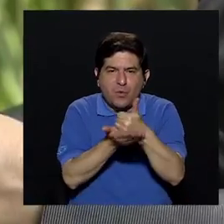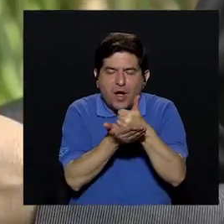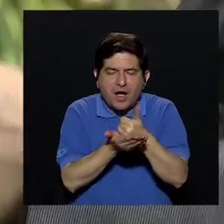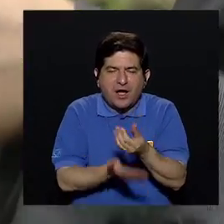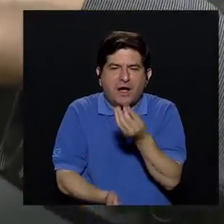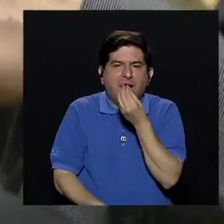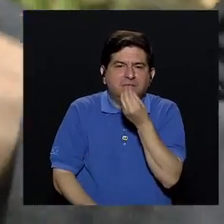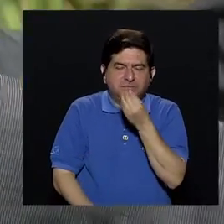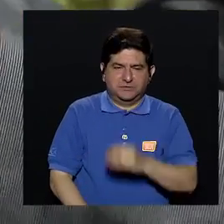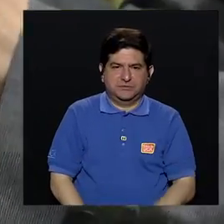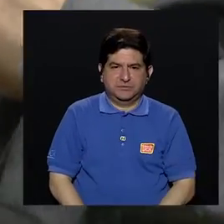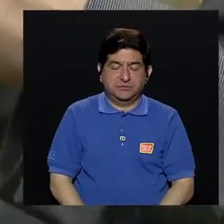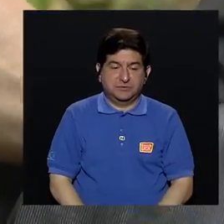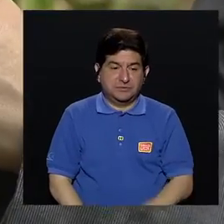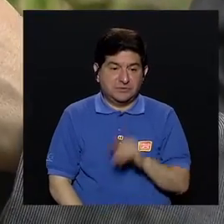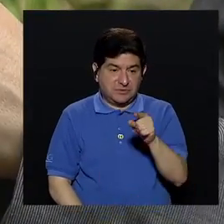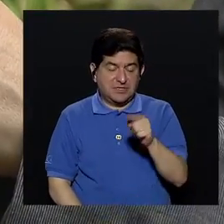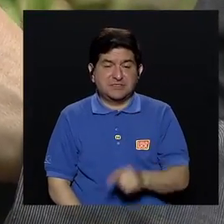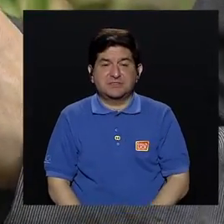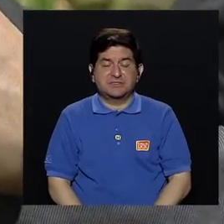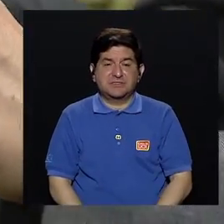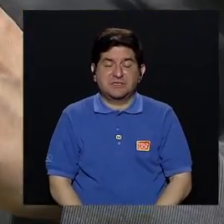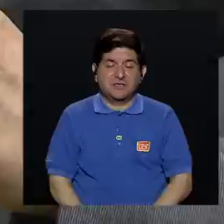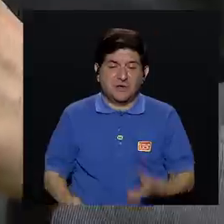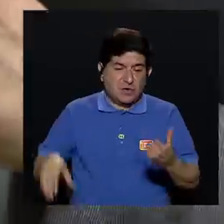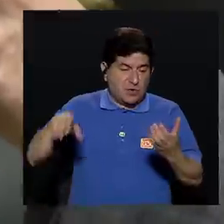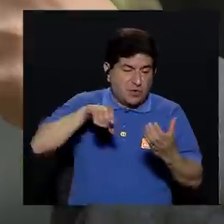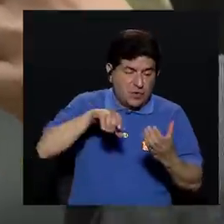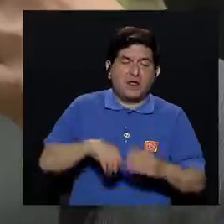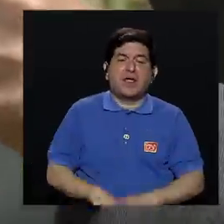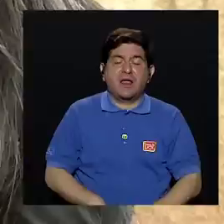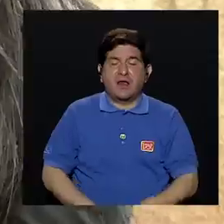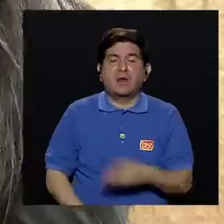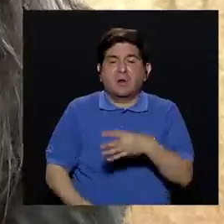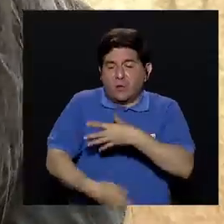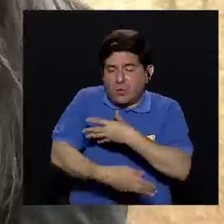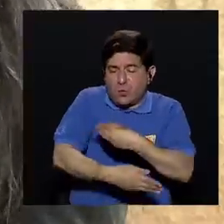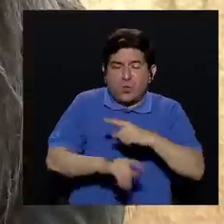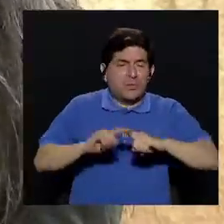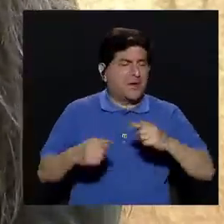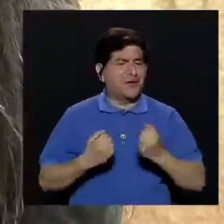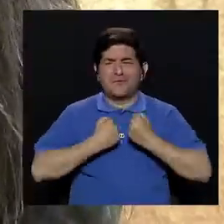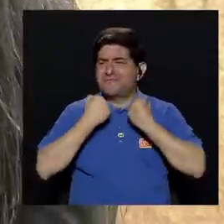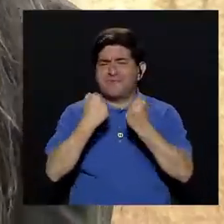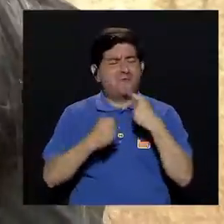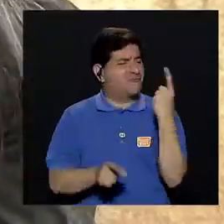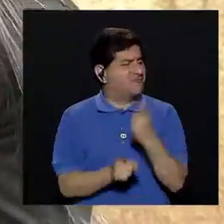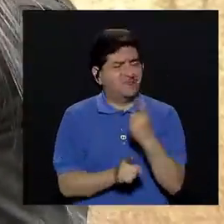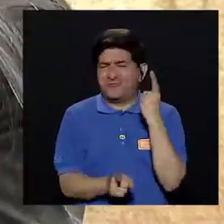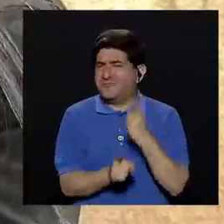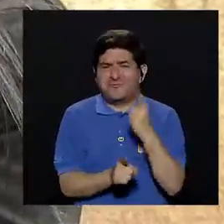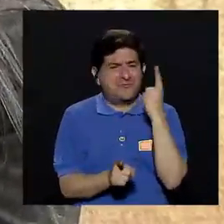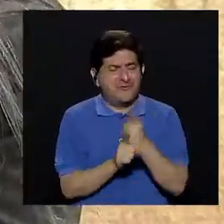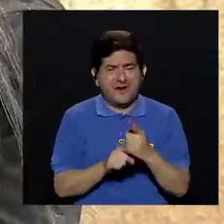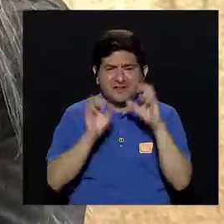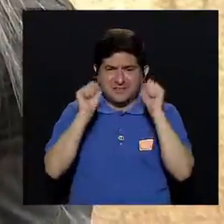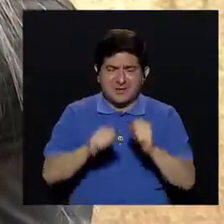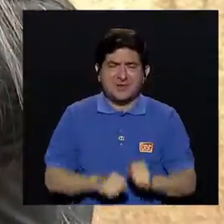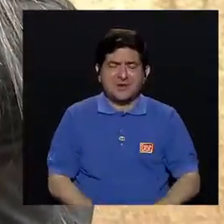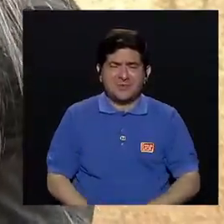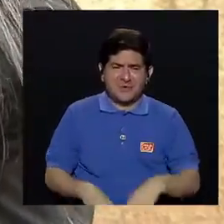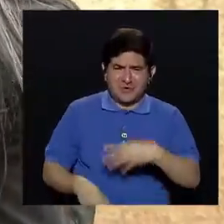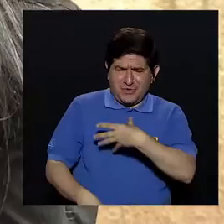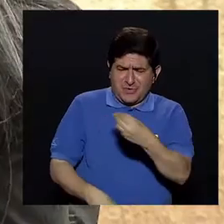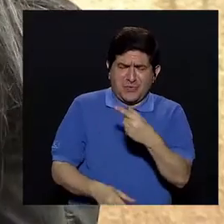alimentación. ¿Por qué? Porque si el paciente se lo coloca él va a succionar pero no va a tener la fuerza adecuada para que pueda succionar.